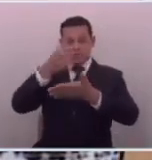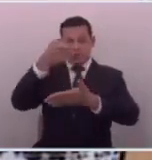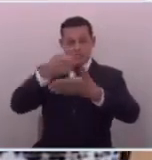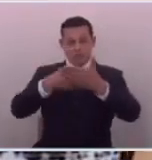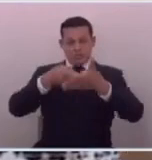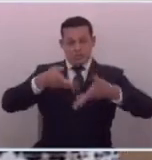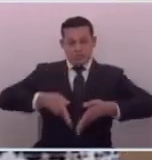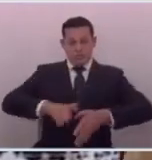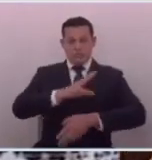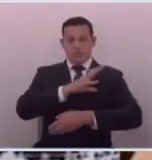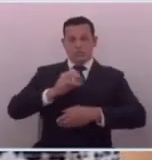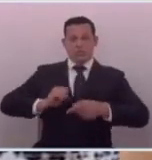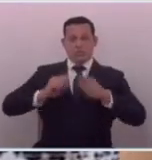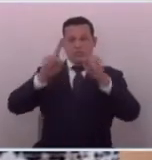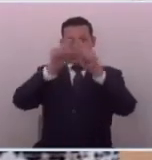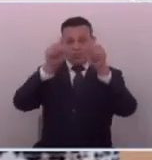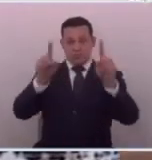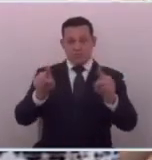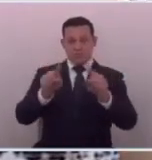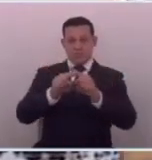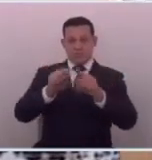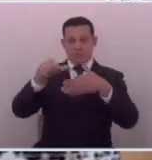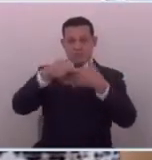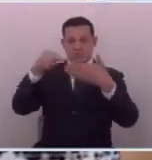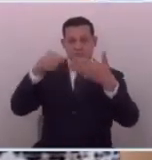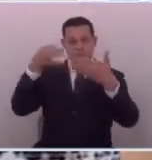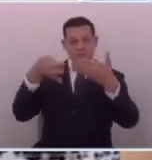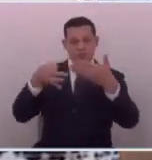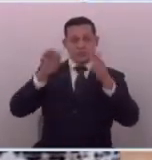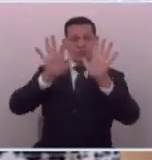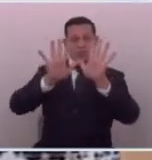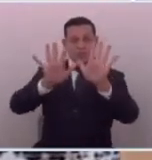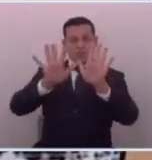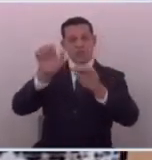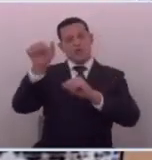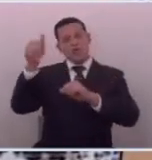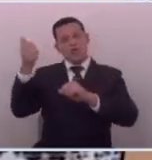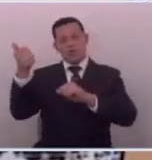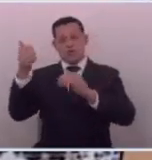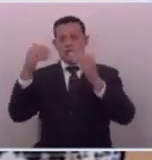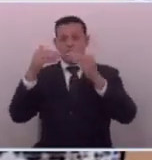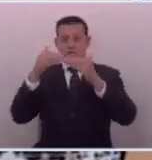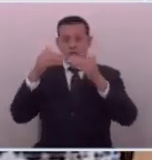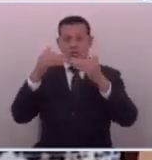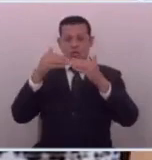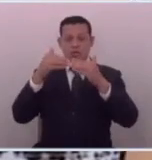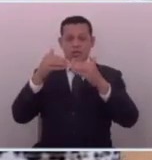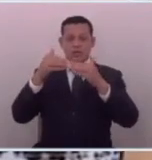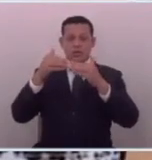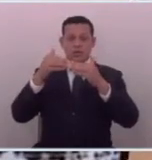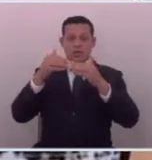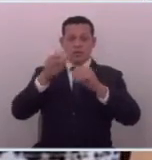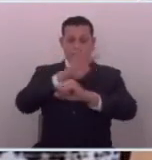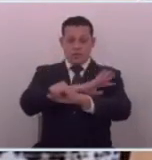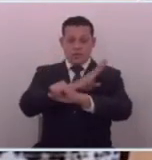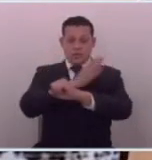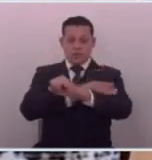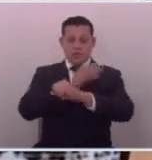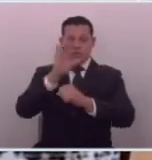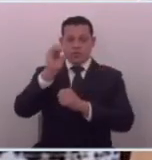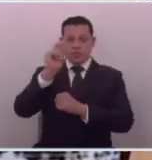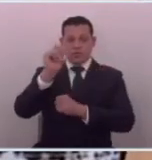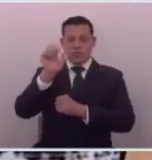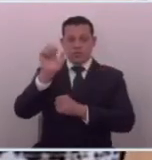salvadoreños como la televisión legislativa o el canal 10 y otros también que están en poder del CONAB